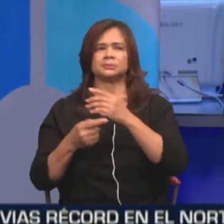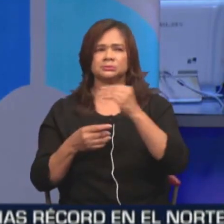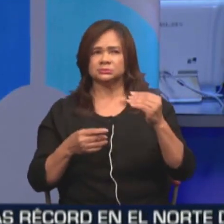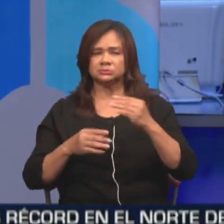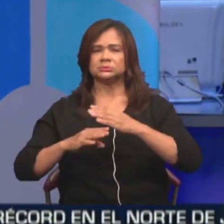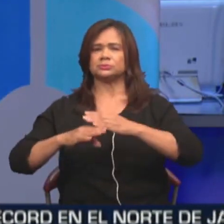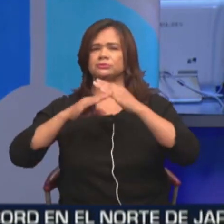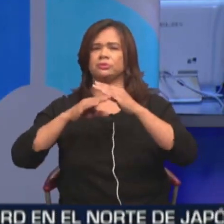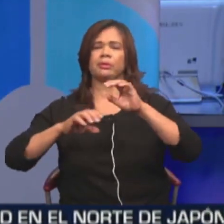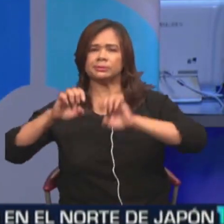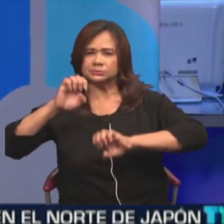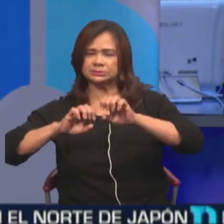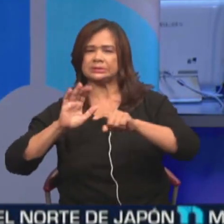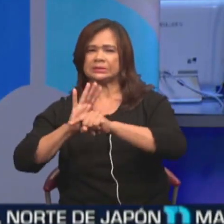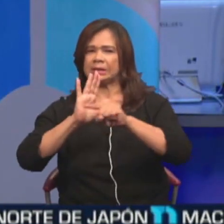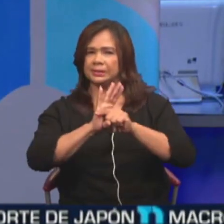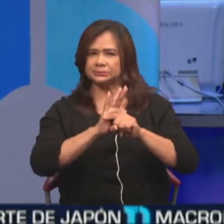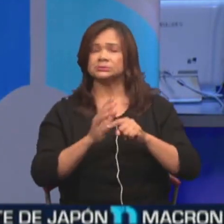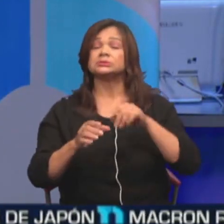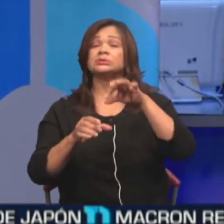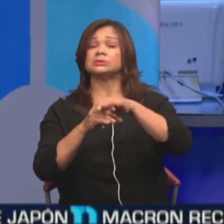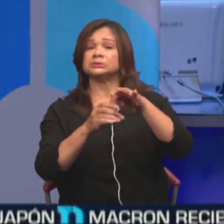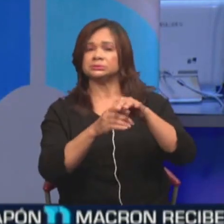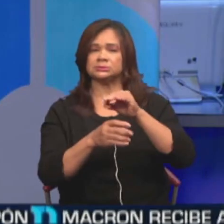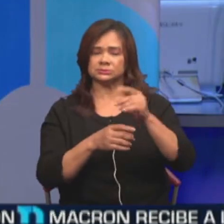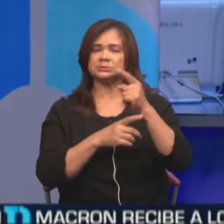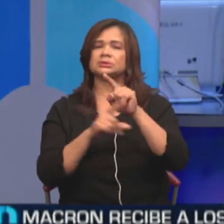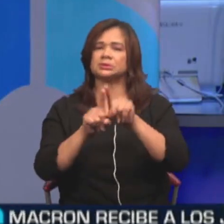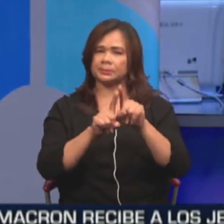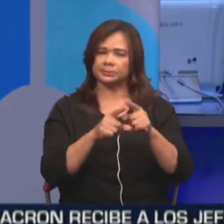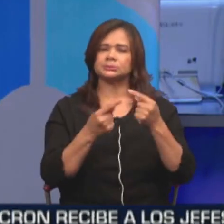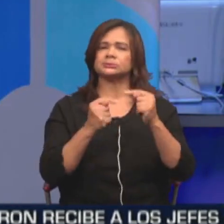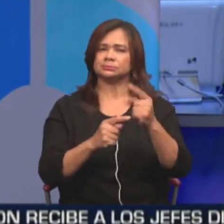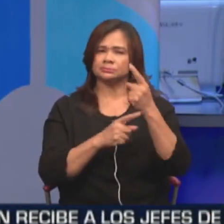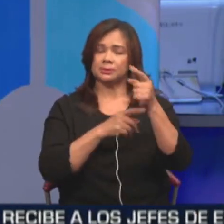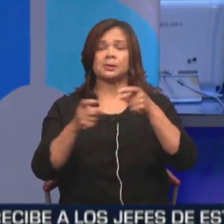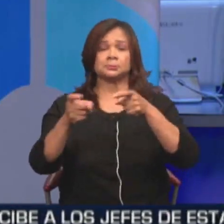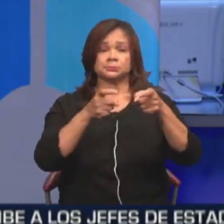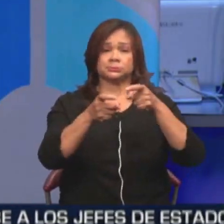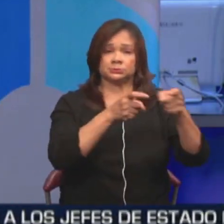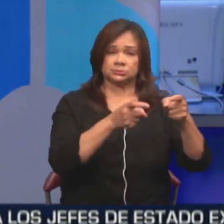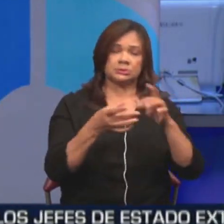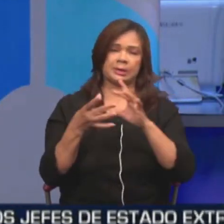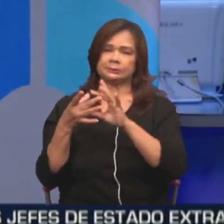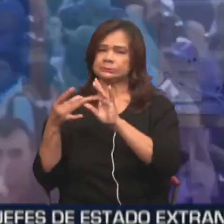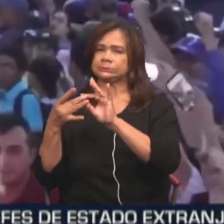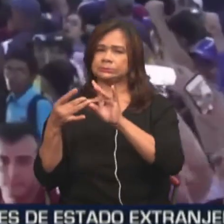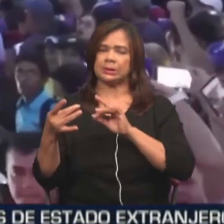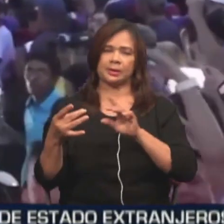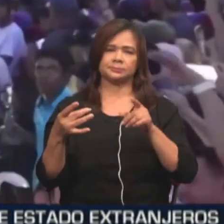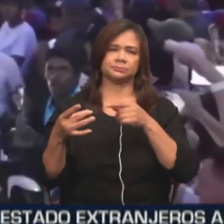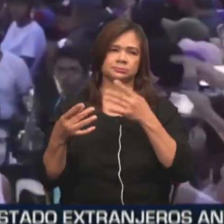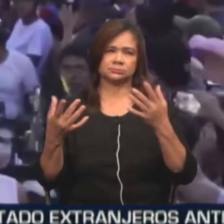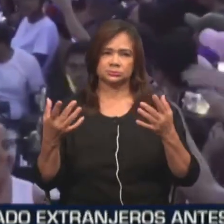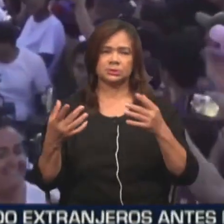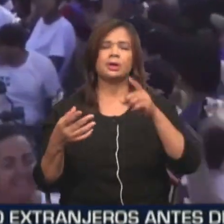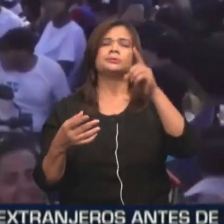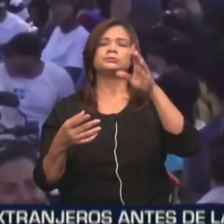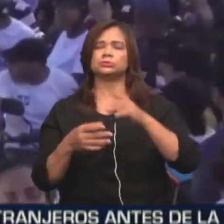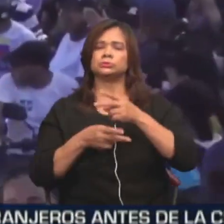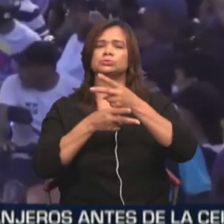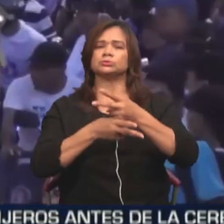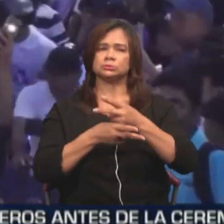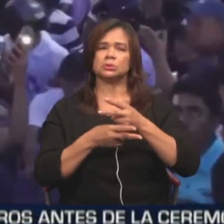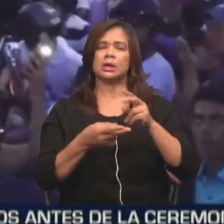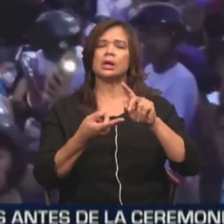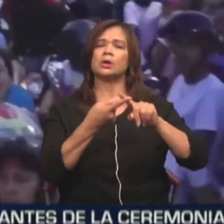evitar una evaluación negativa del proceso electoral y tratar también de controlar la narrativa. Dios acompañe a los